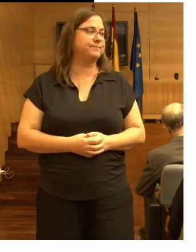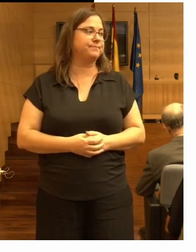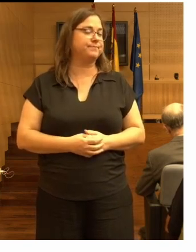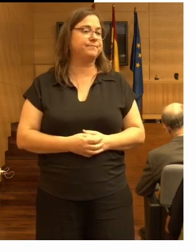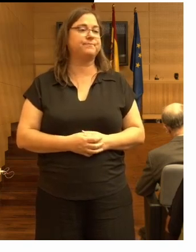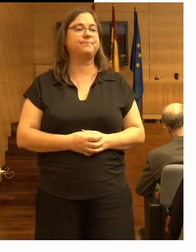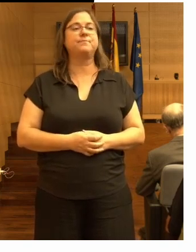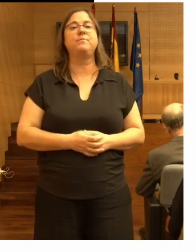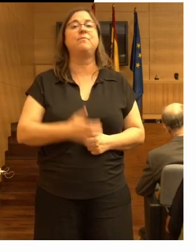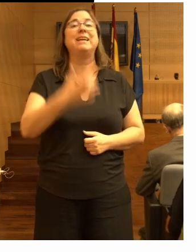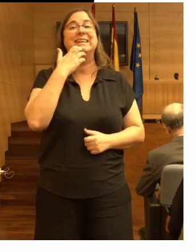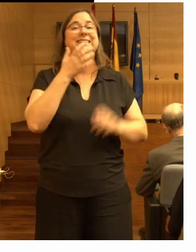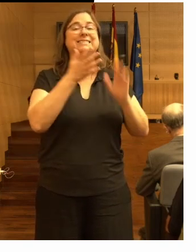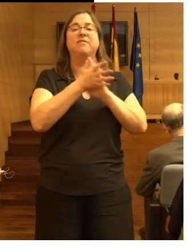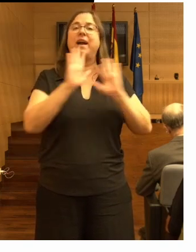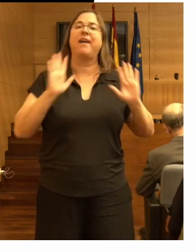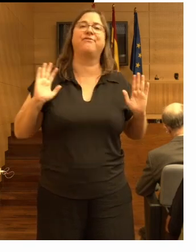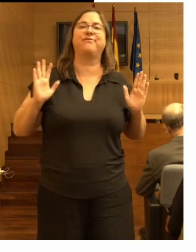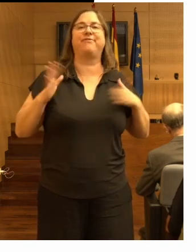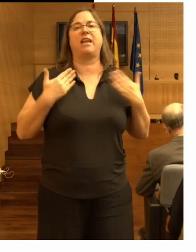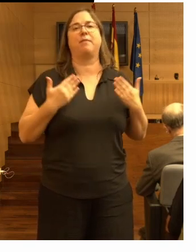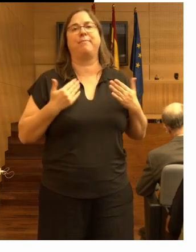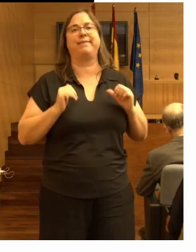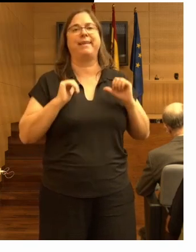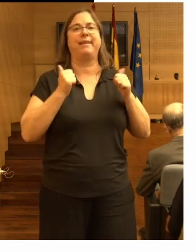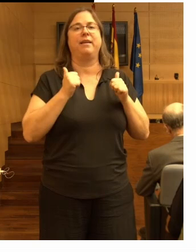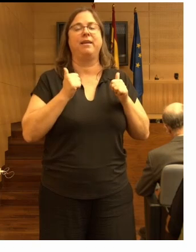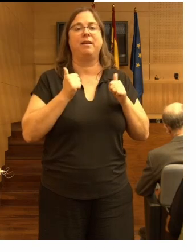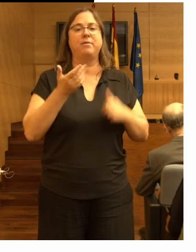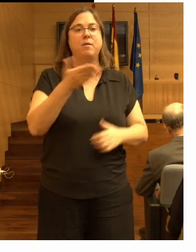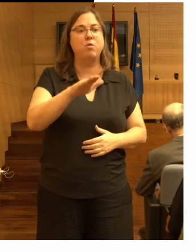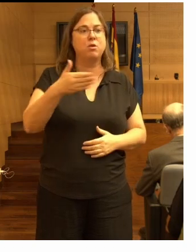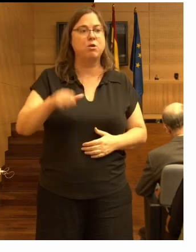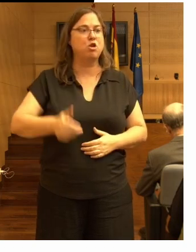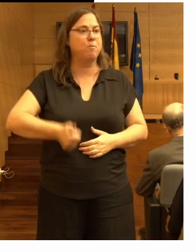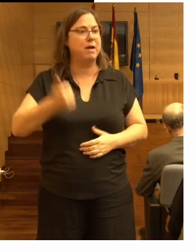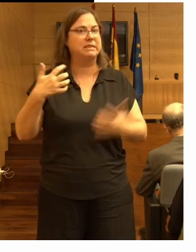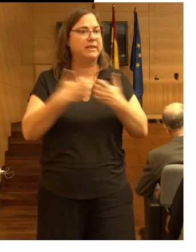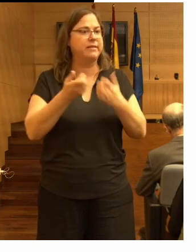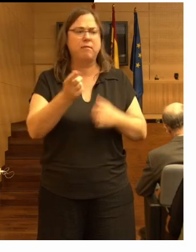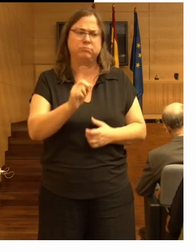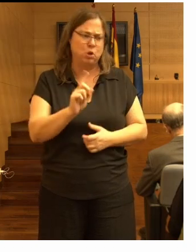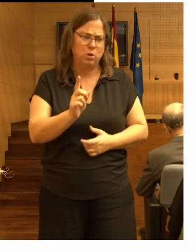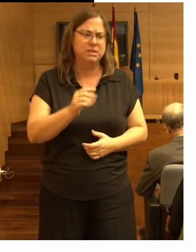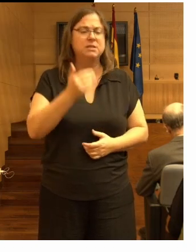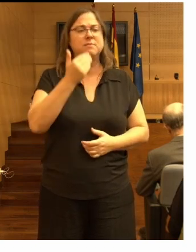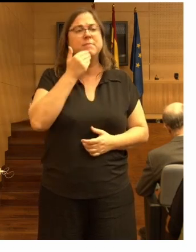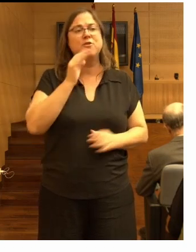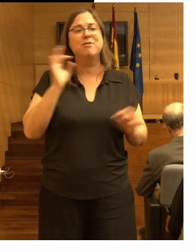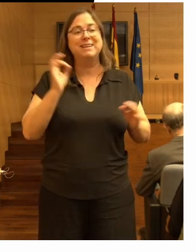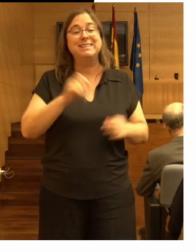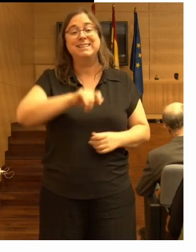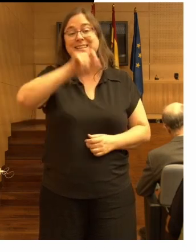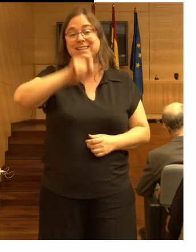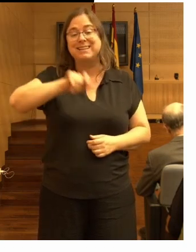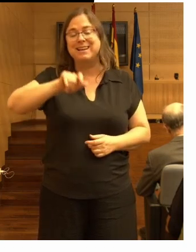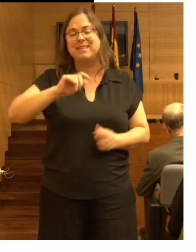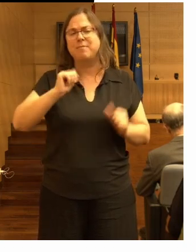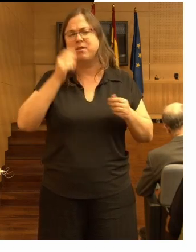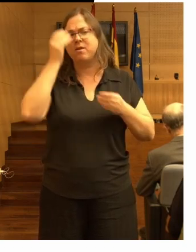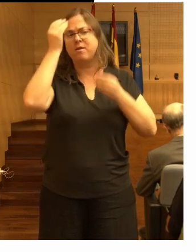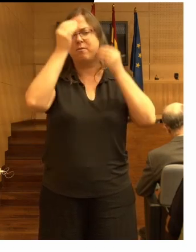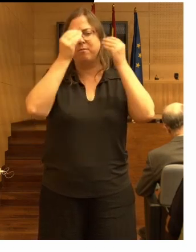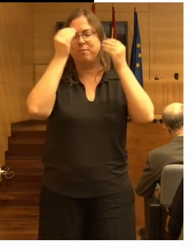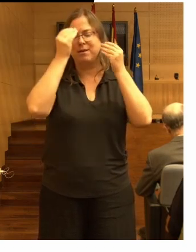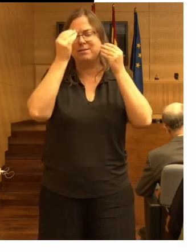no es que de repente empezase a haber más muertes y más accidentes que antes sino que la gente empezó a pensarse las